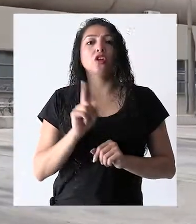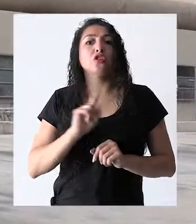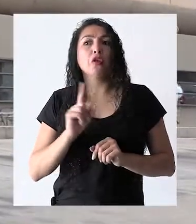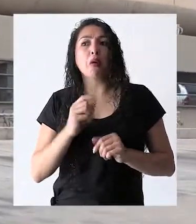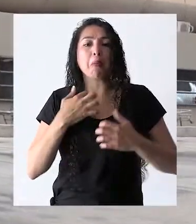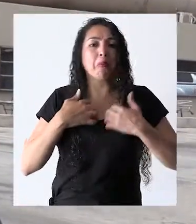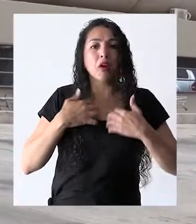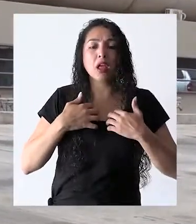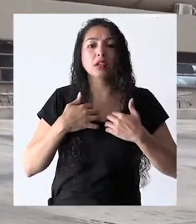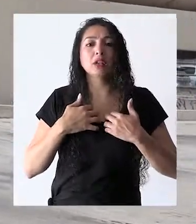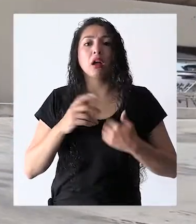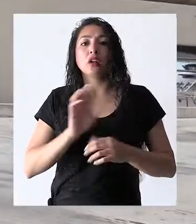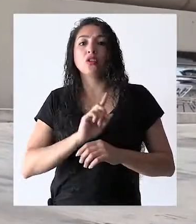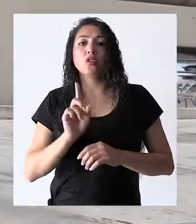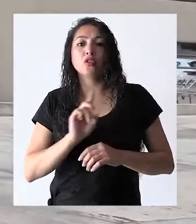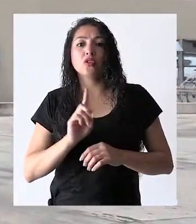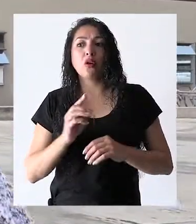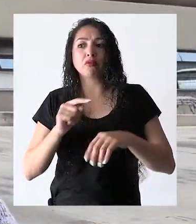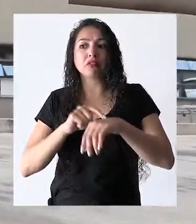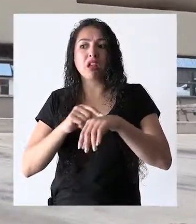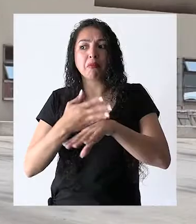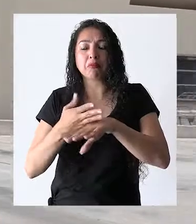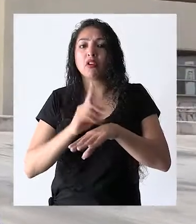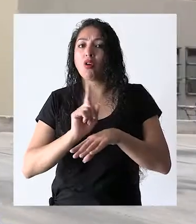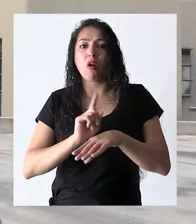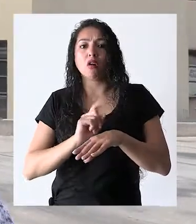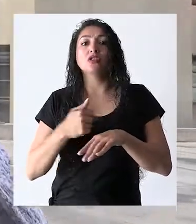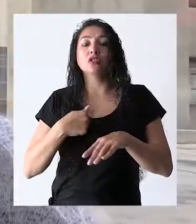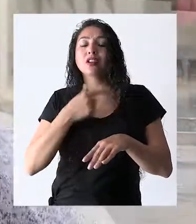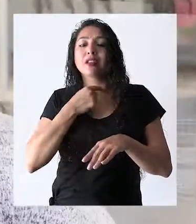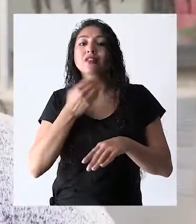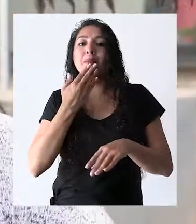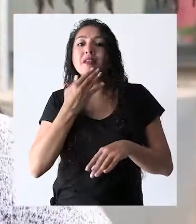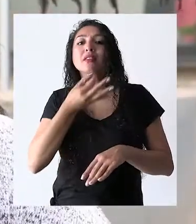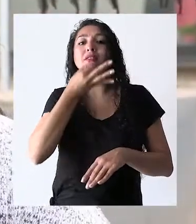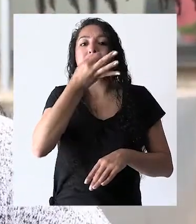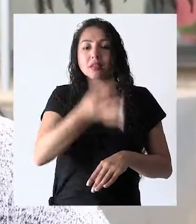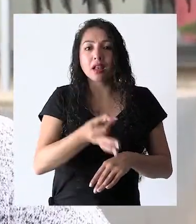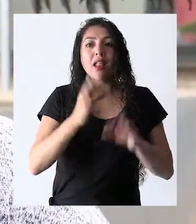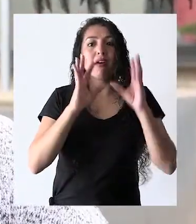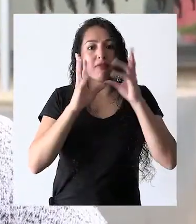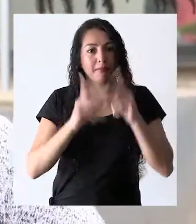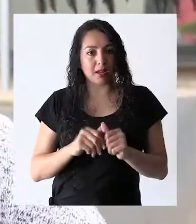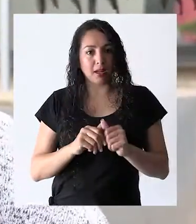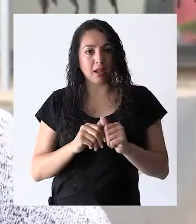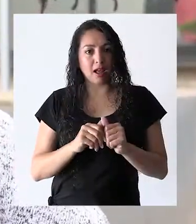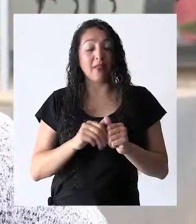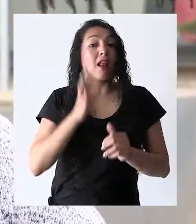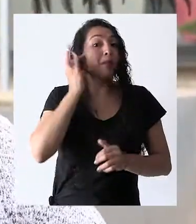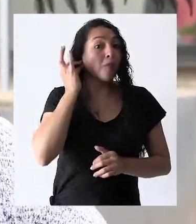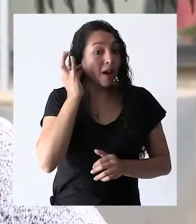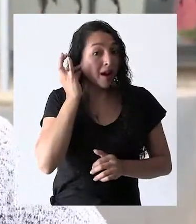es molesto, no te quita mucho tiempo. Quiero también decirle, cierto, a las familias